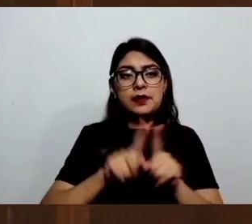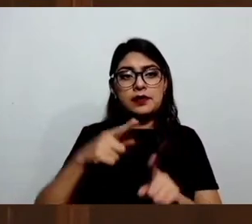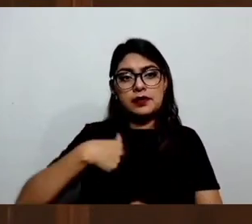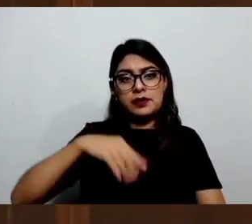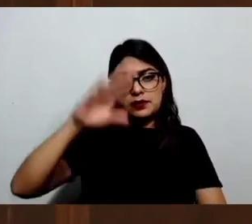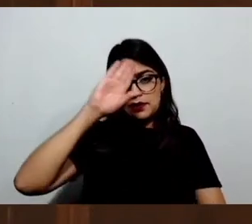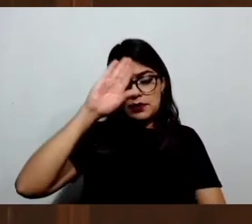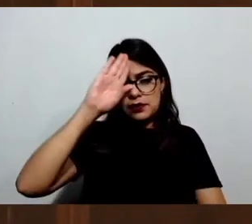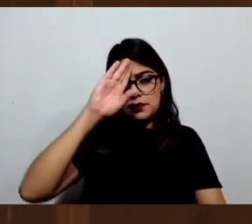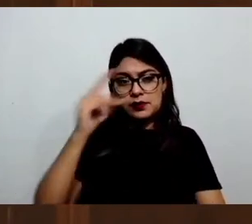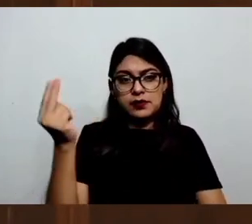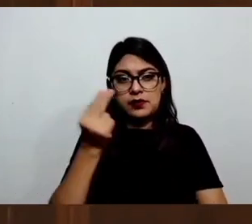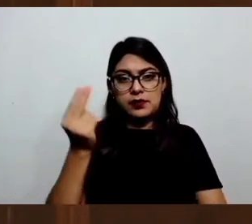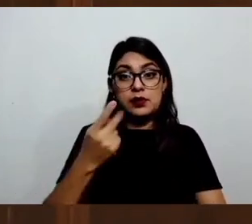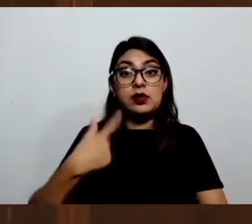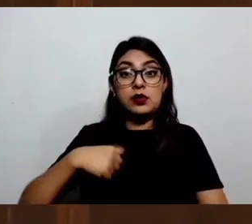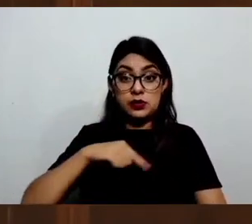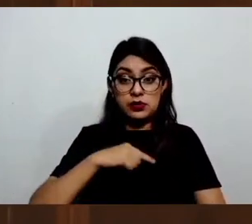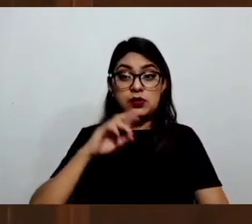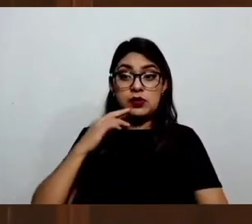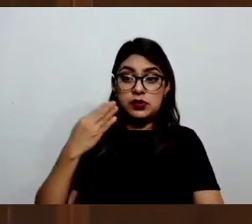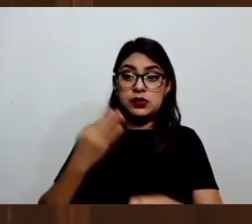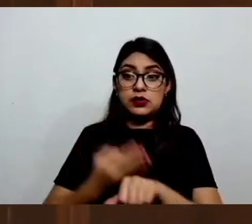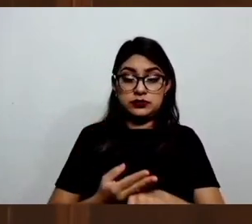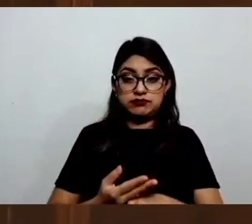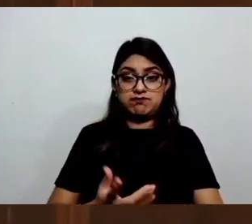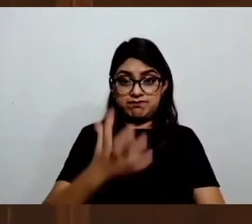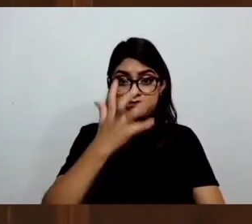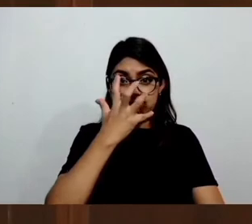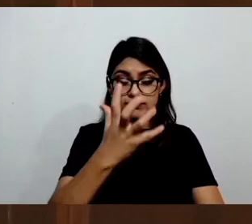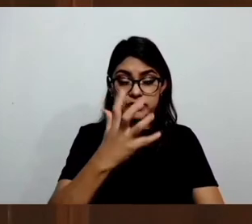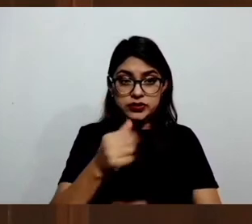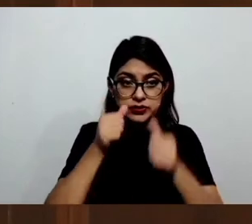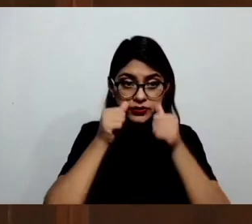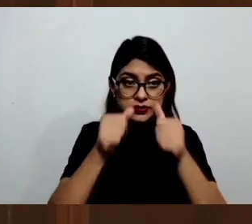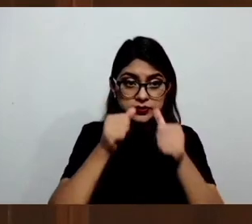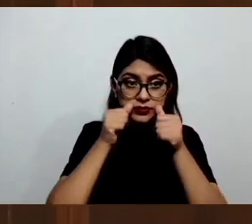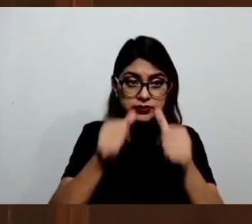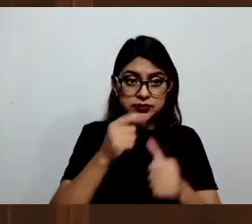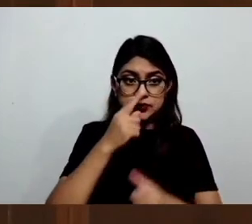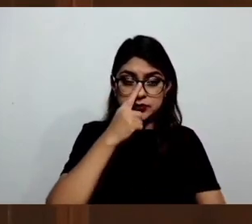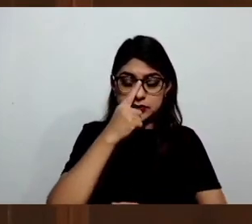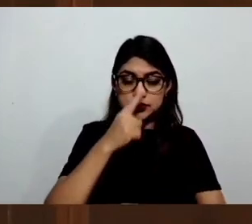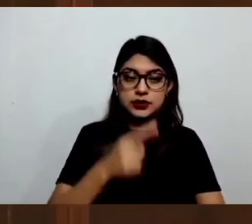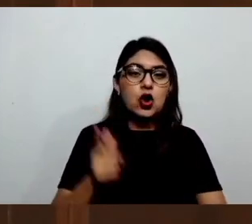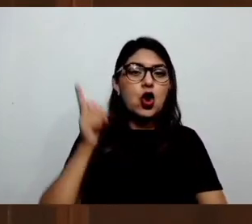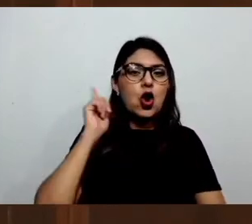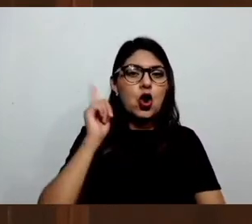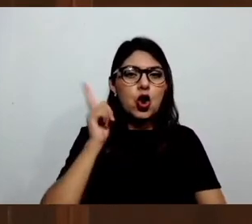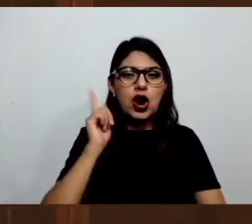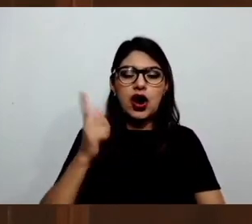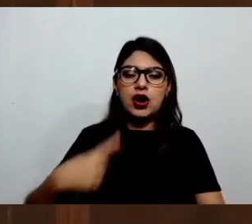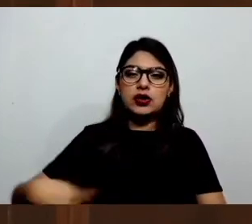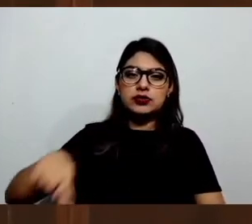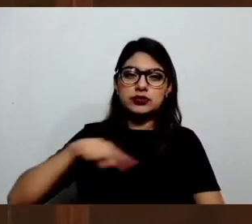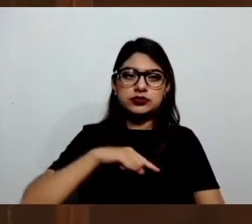la responsabilidad de este poder legislativo y ojalá tengamos esa coincidencia.